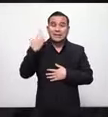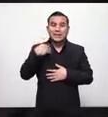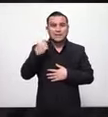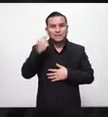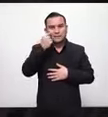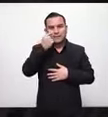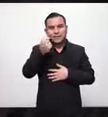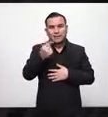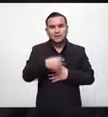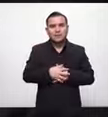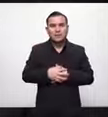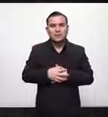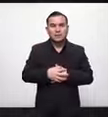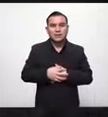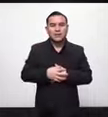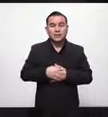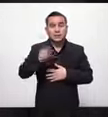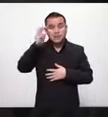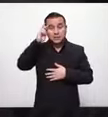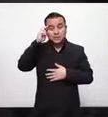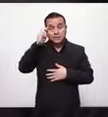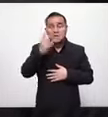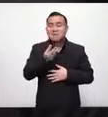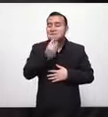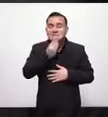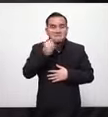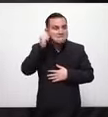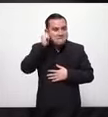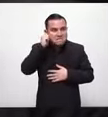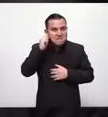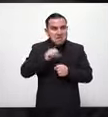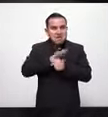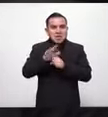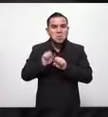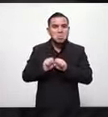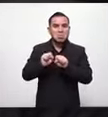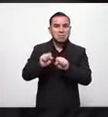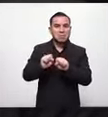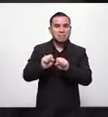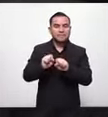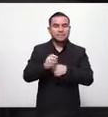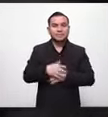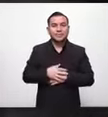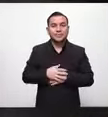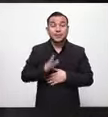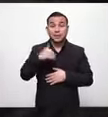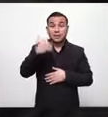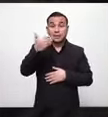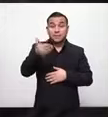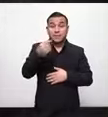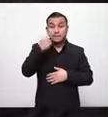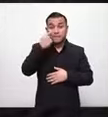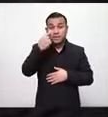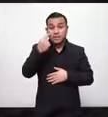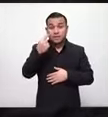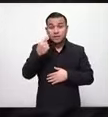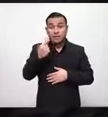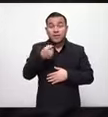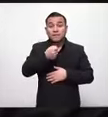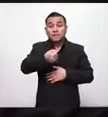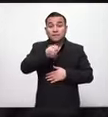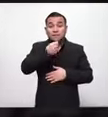decían que solo era para personas mayores de edad que llevan a fallecer posteriormente estas cadenas